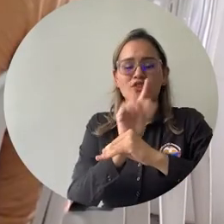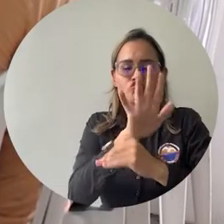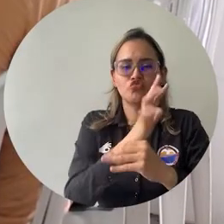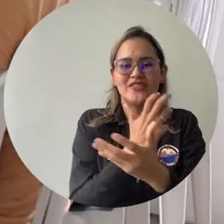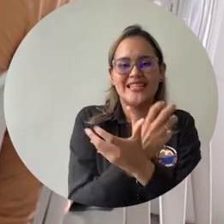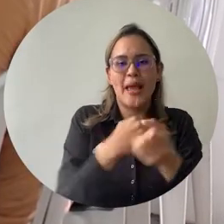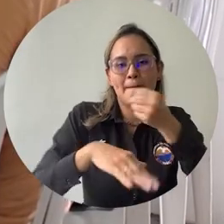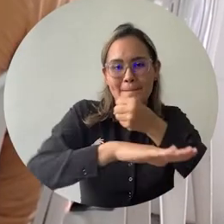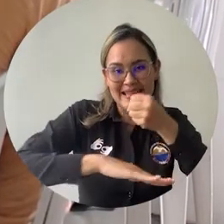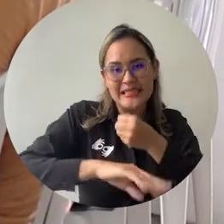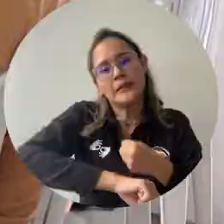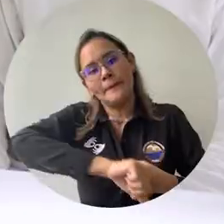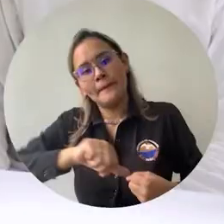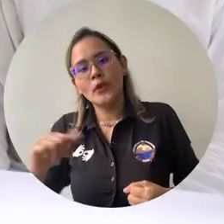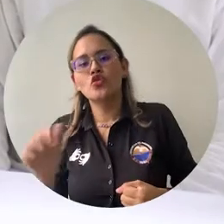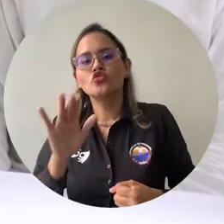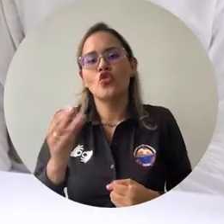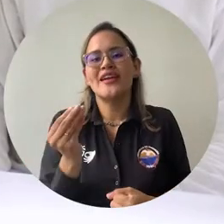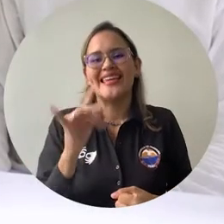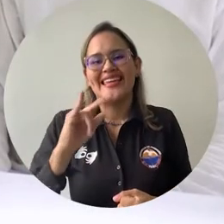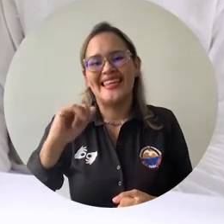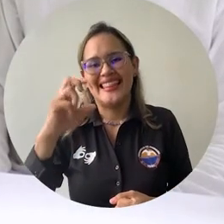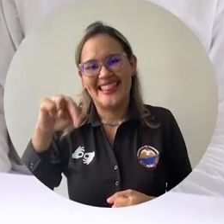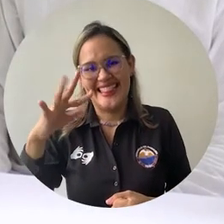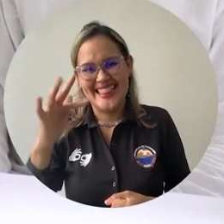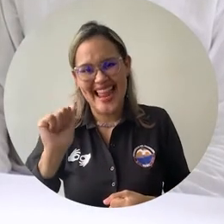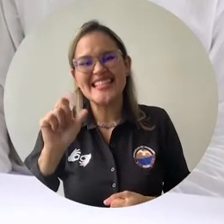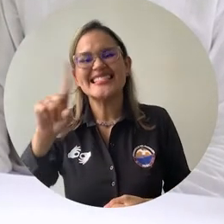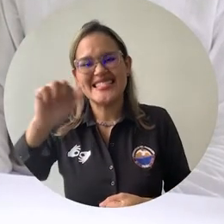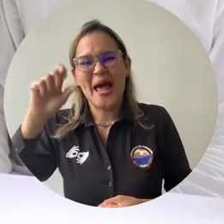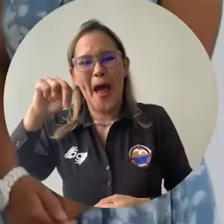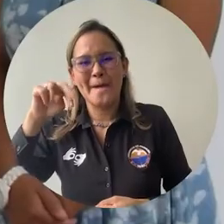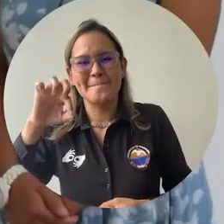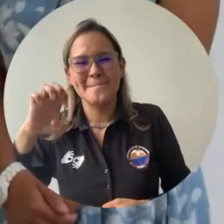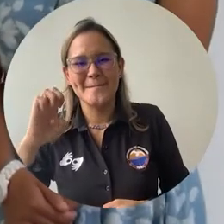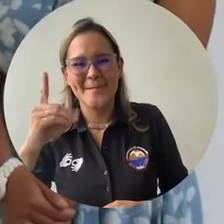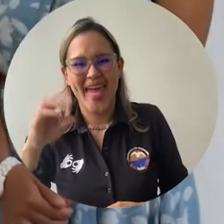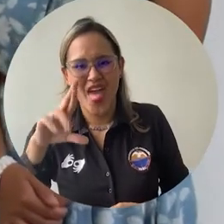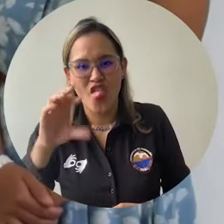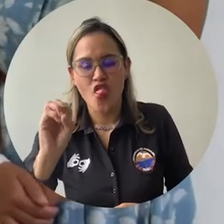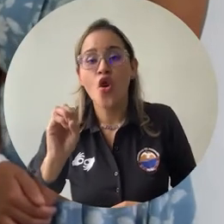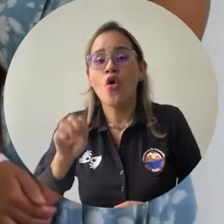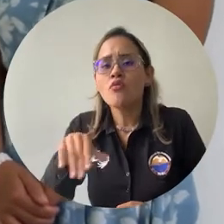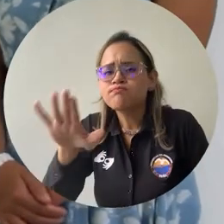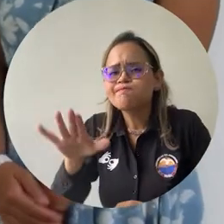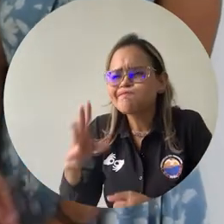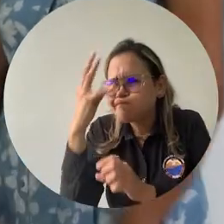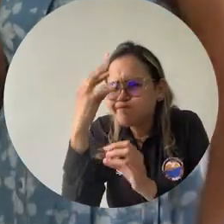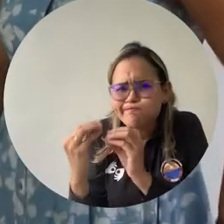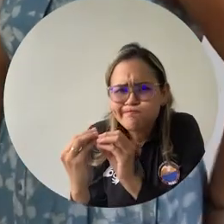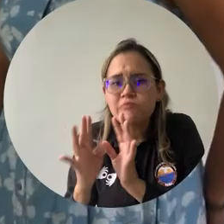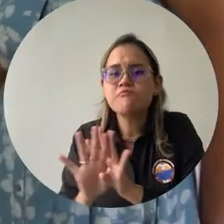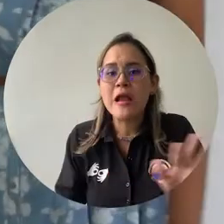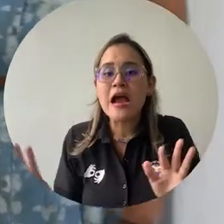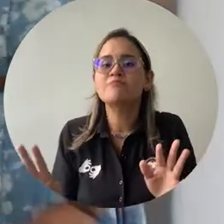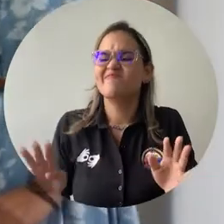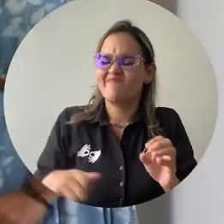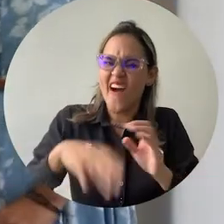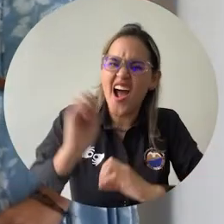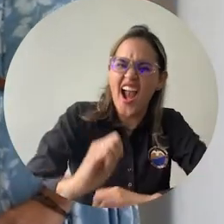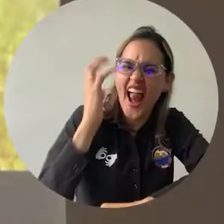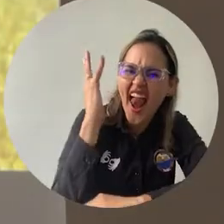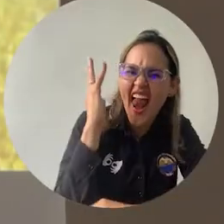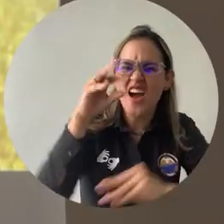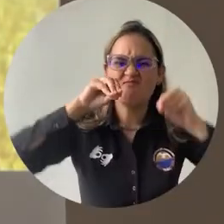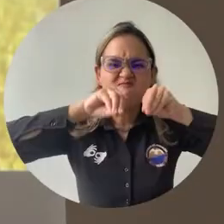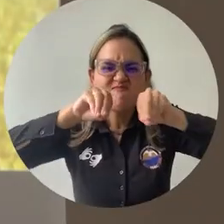de Ciencias Básicas y la Quinta de San Pedro Alejandrino culminaron de manera exitosa el taller de emprendedores del aviturismo,